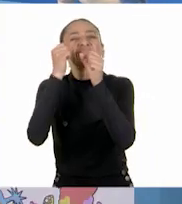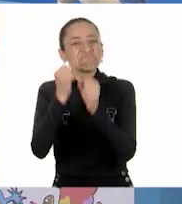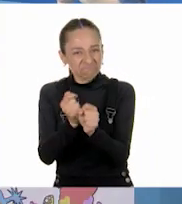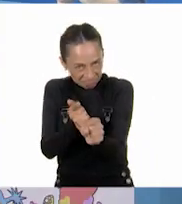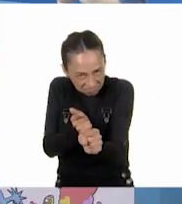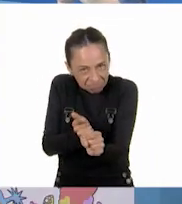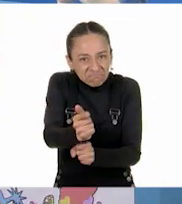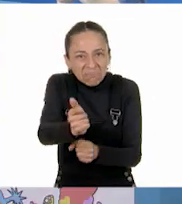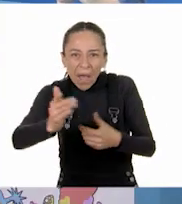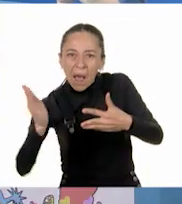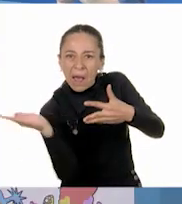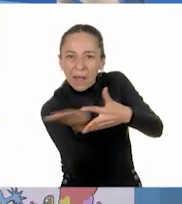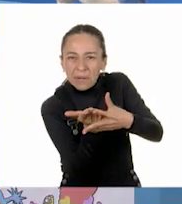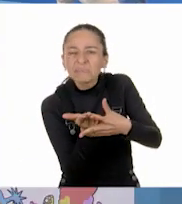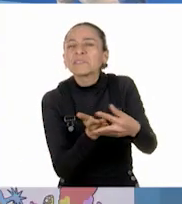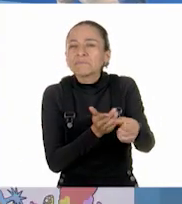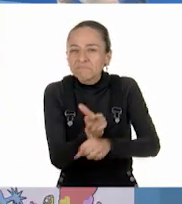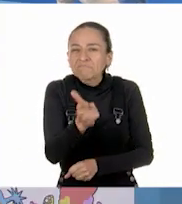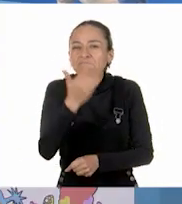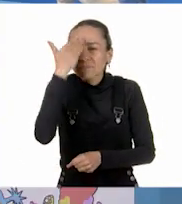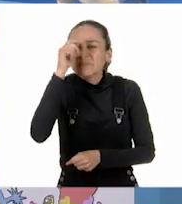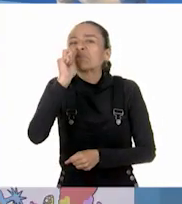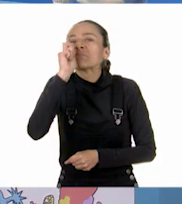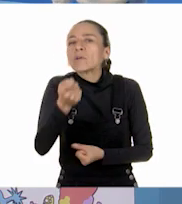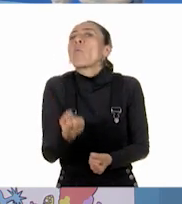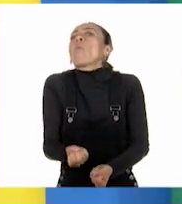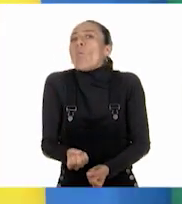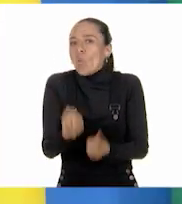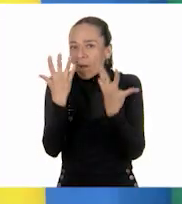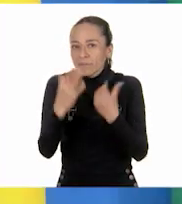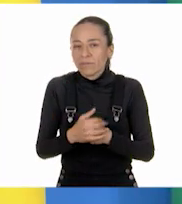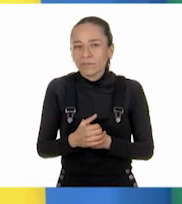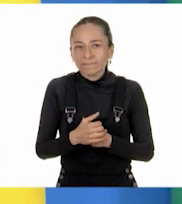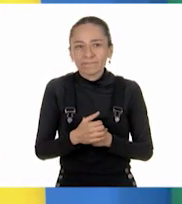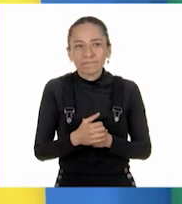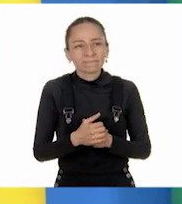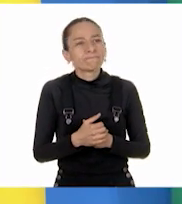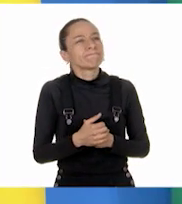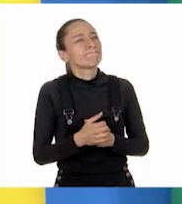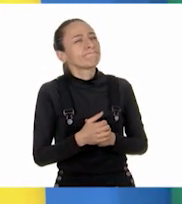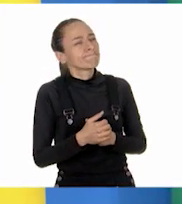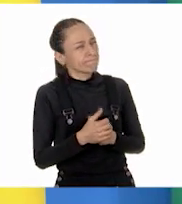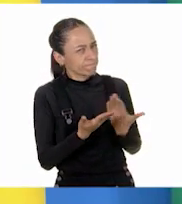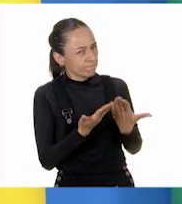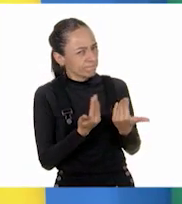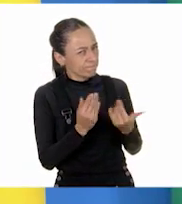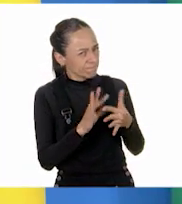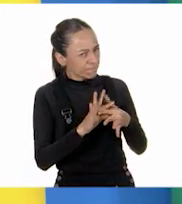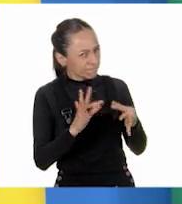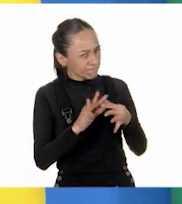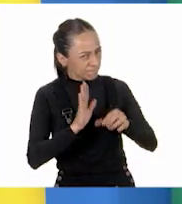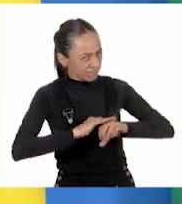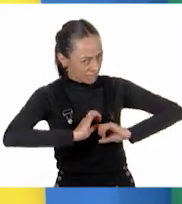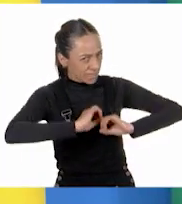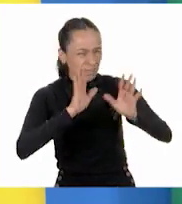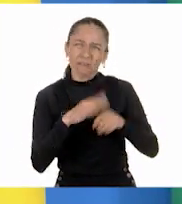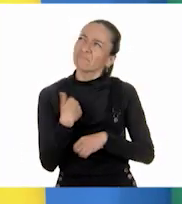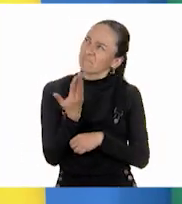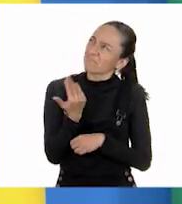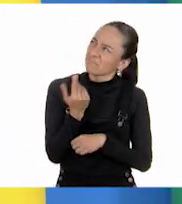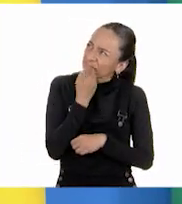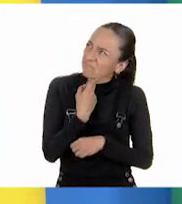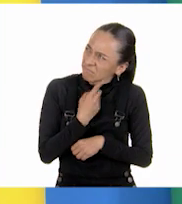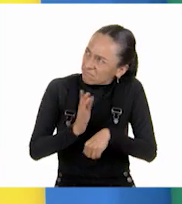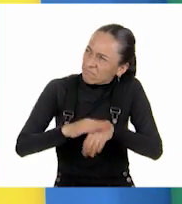que podrías explicarte un poco mejor. Sí, yo también creo lo mismo. Bueno, pues permítanme. Pensé en